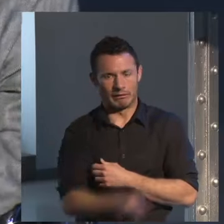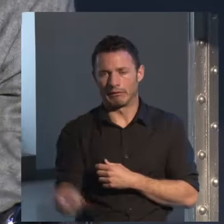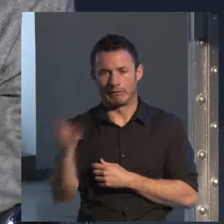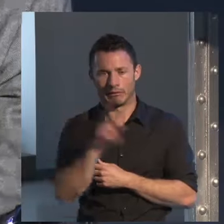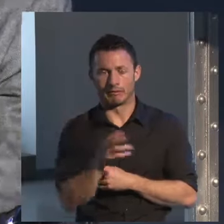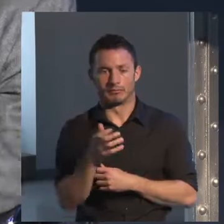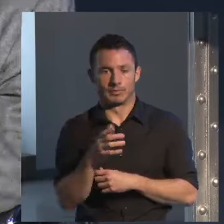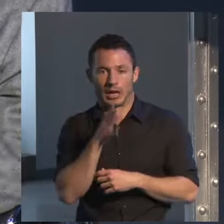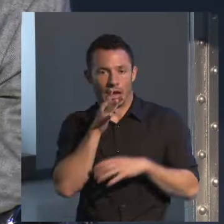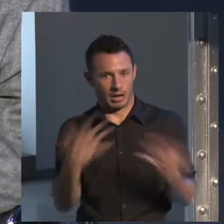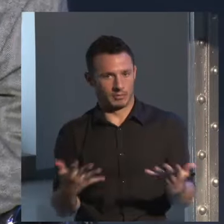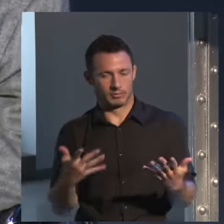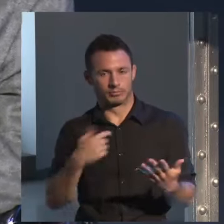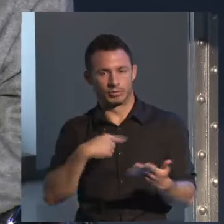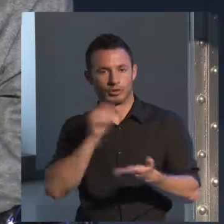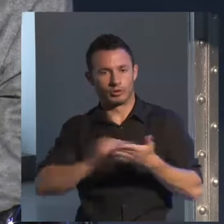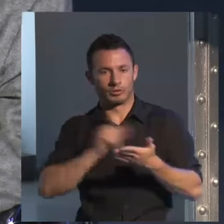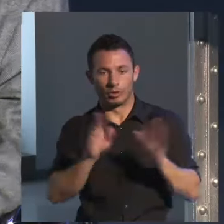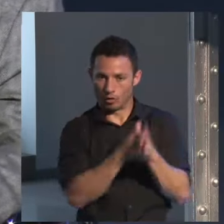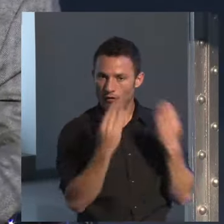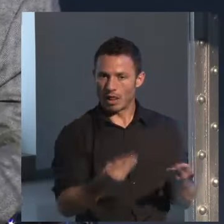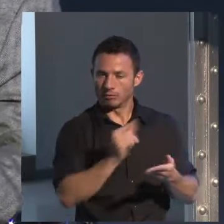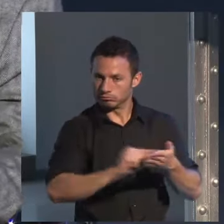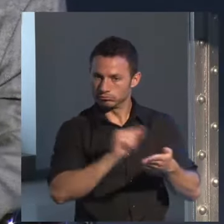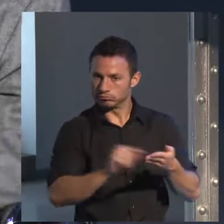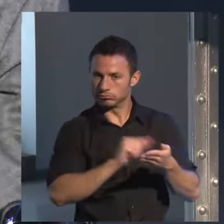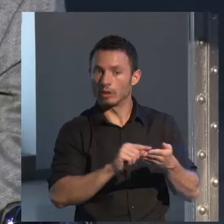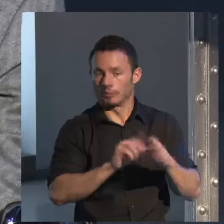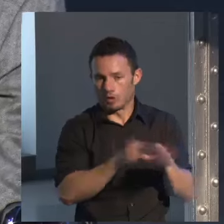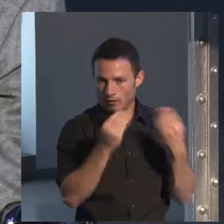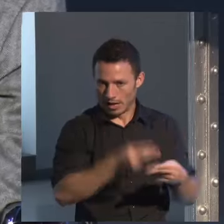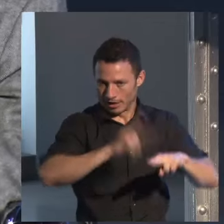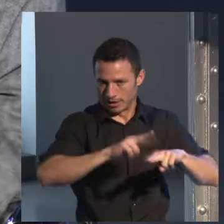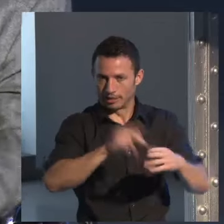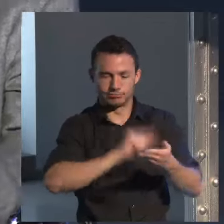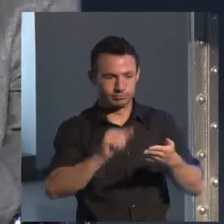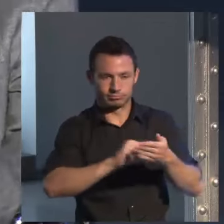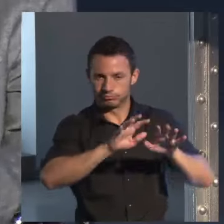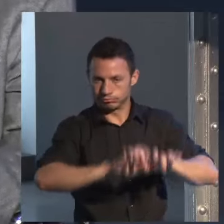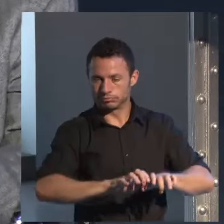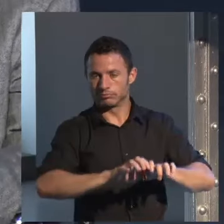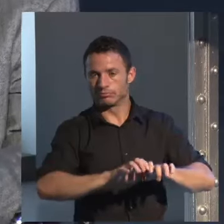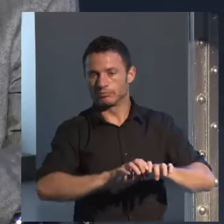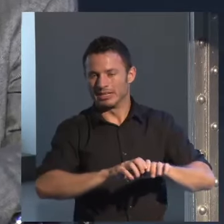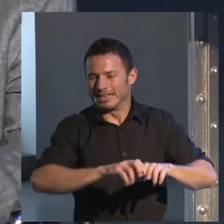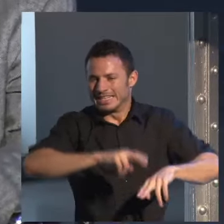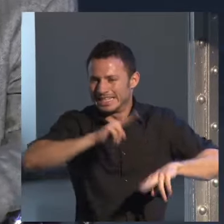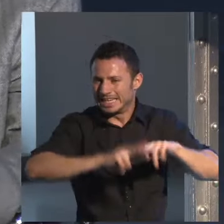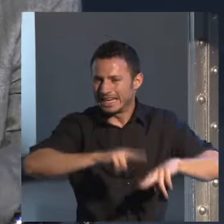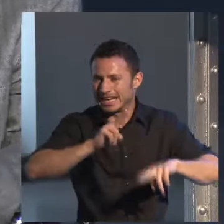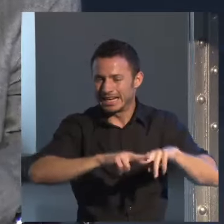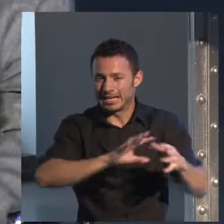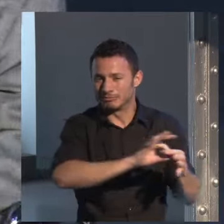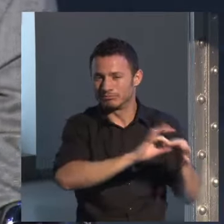Ahora mismo yo estoy escribiendo una novela negra. Tan negra que tiene que ver con una